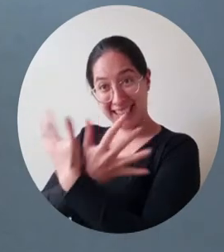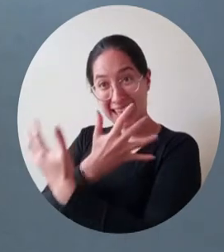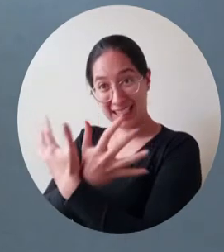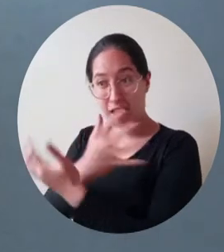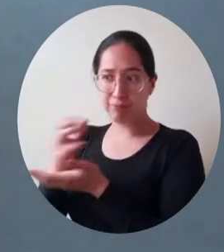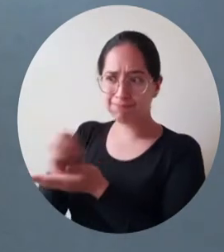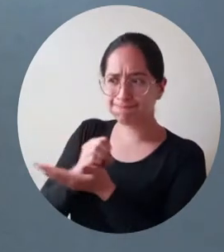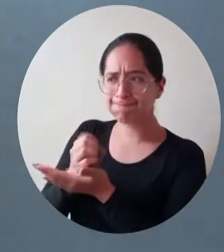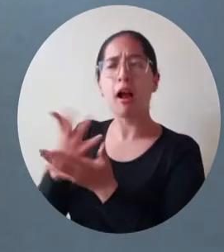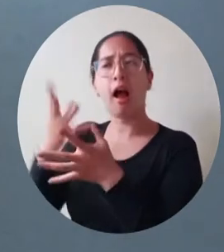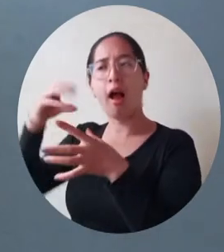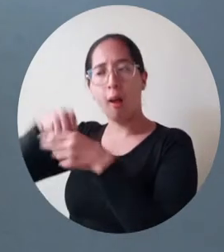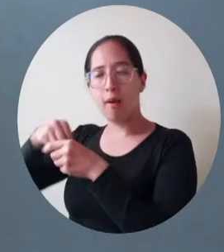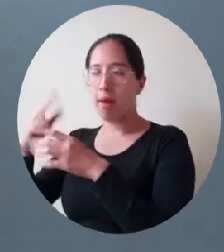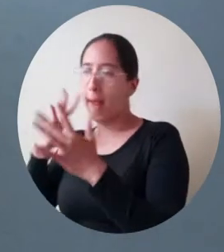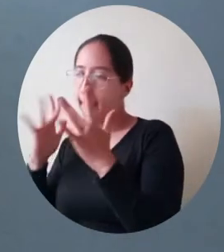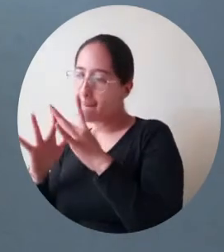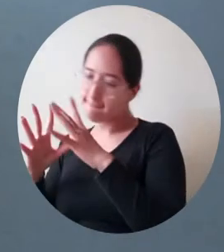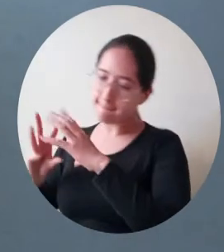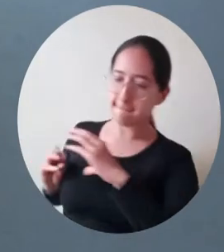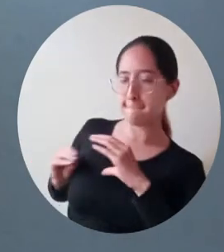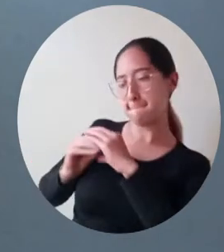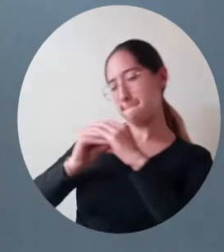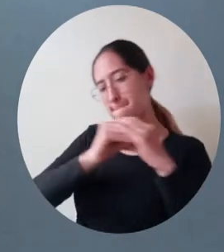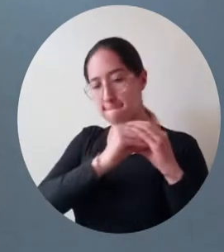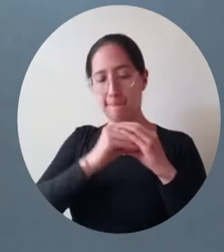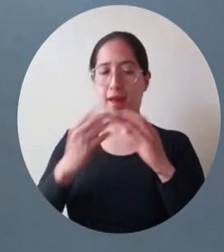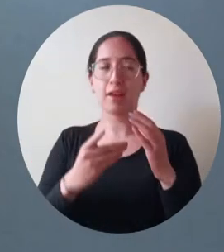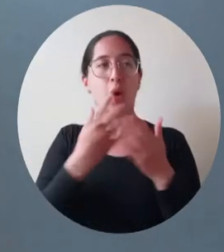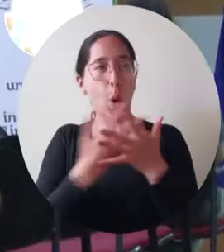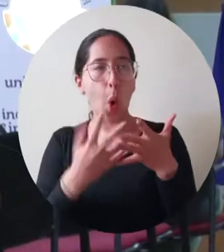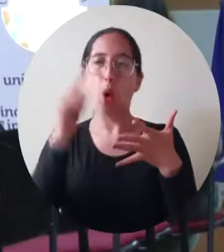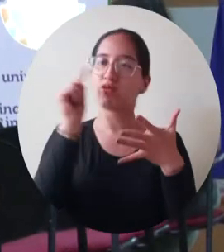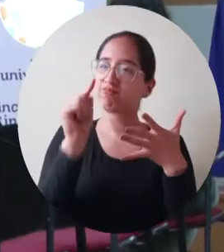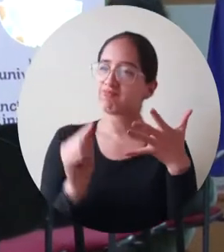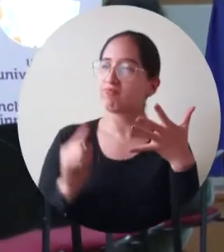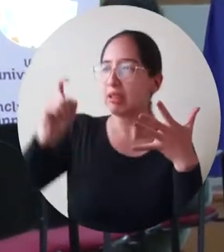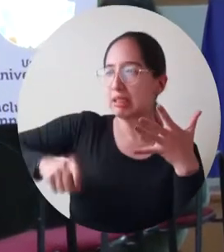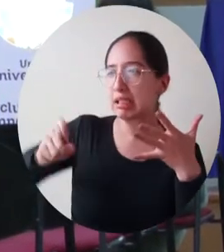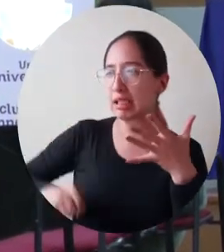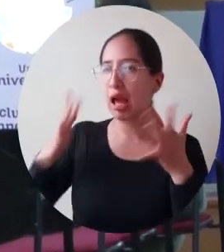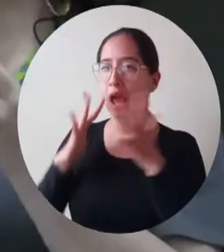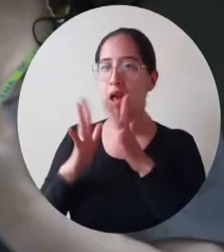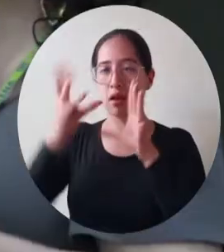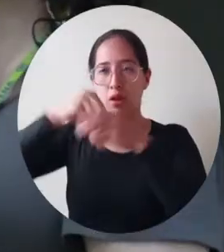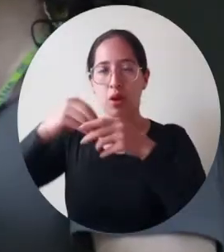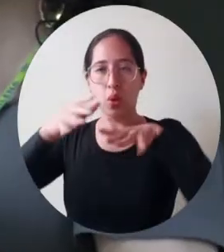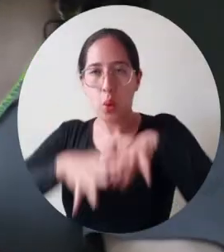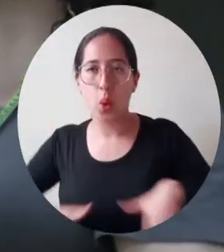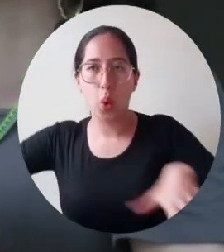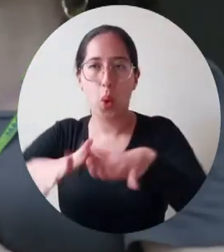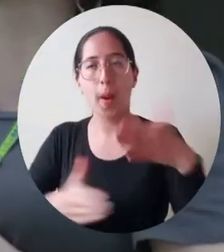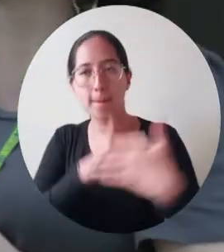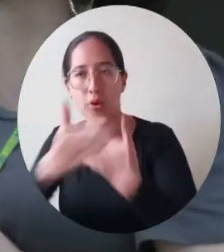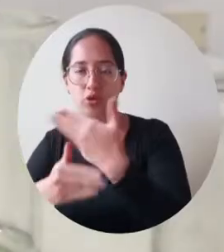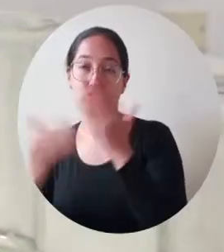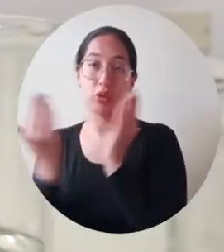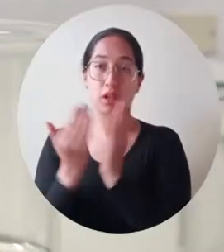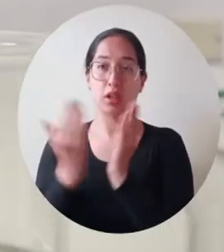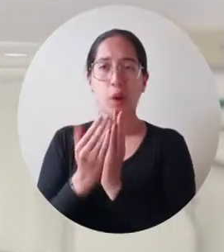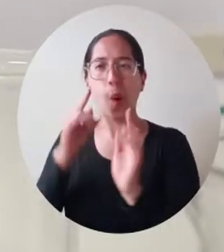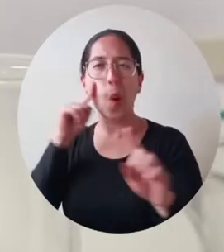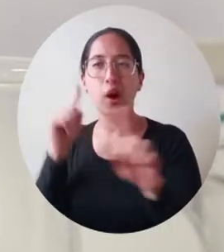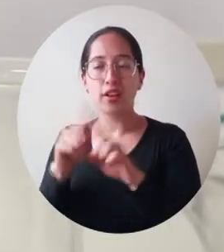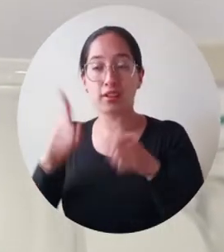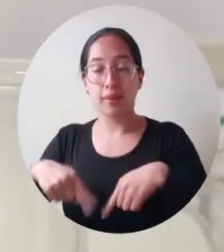realmente es un programa que se ajusta a las necesidades existentes en nuestro sector educativo, que es